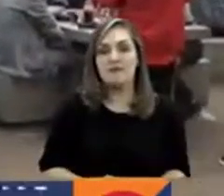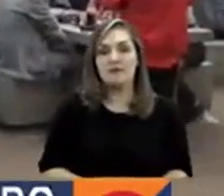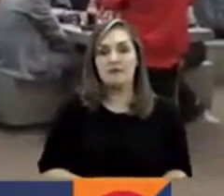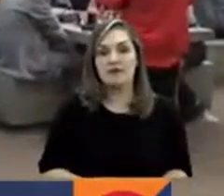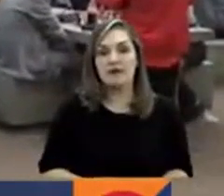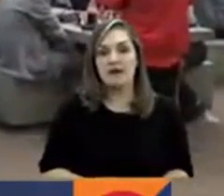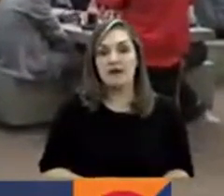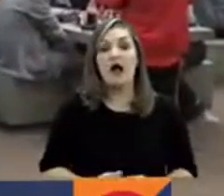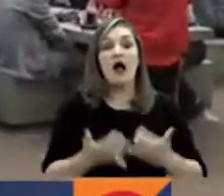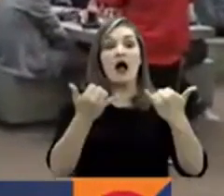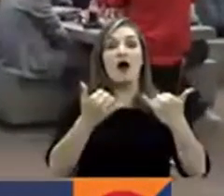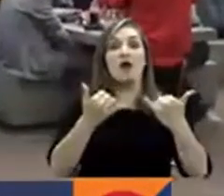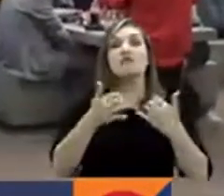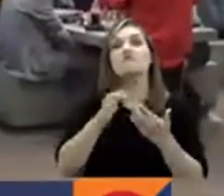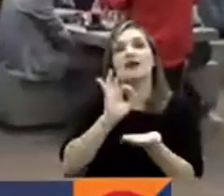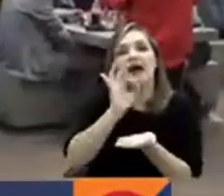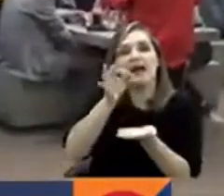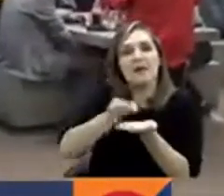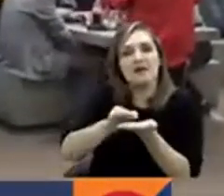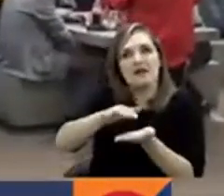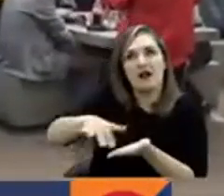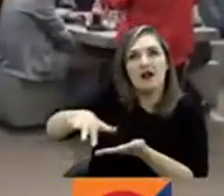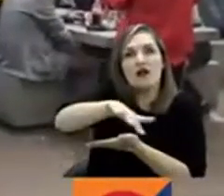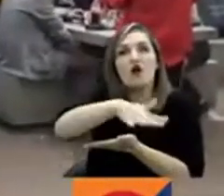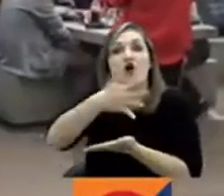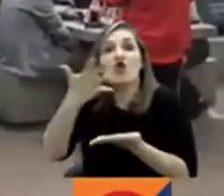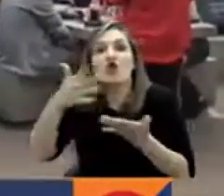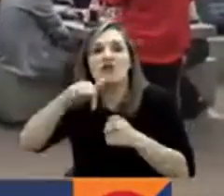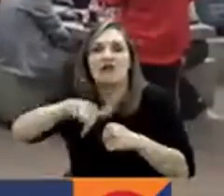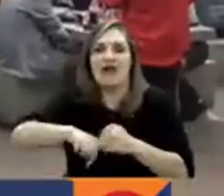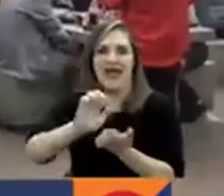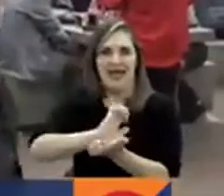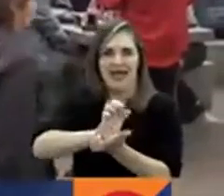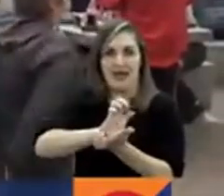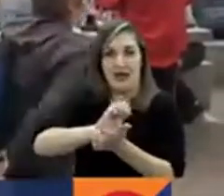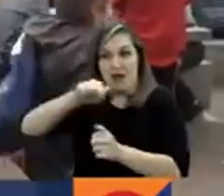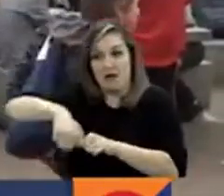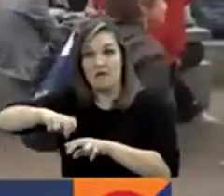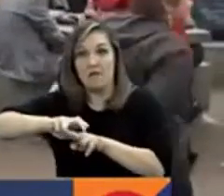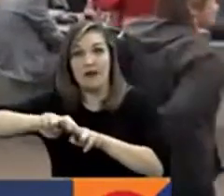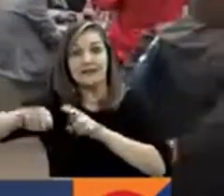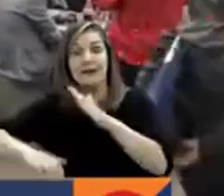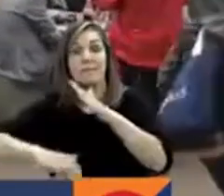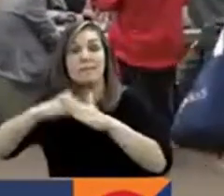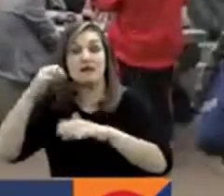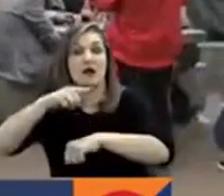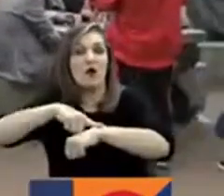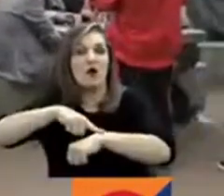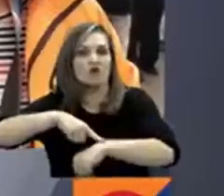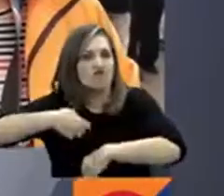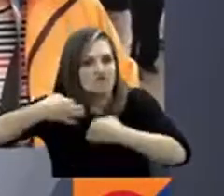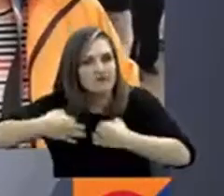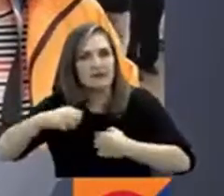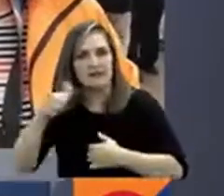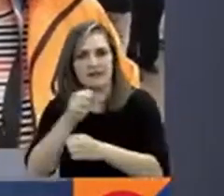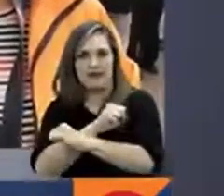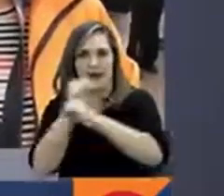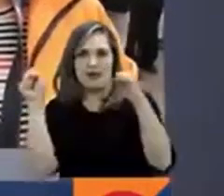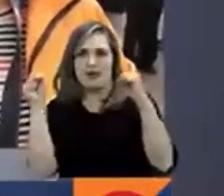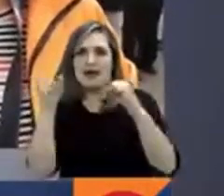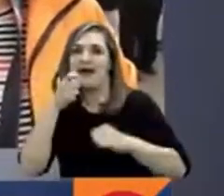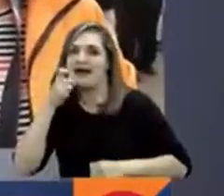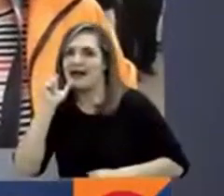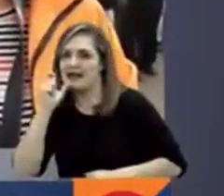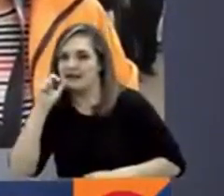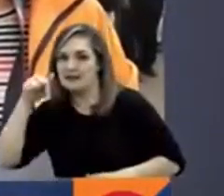un recorrido por las capitales del Eje Cafetero. Manizales las actividades comenzaron a las 10 de la mañana en el Parque de Caldas. En Pereira